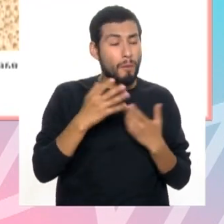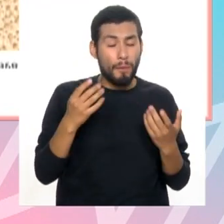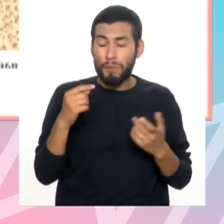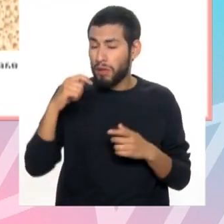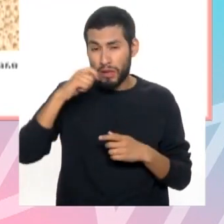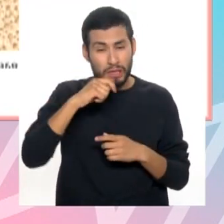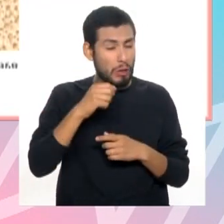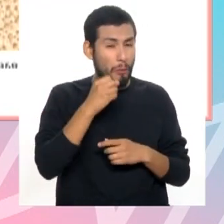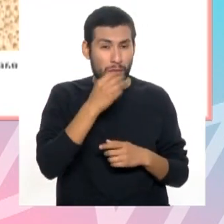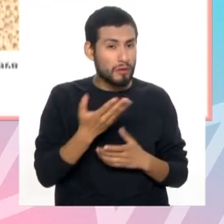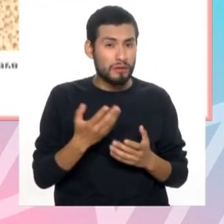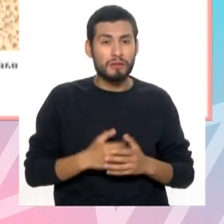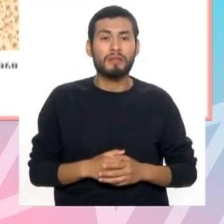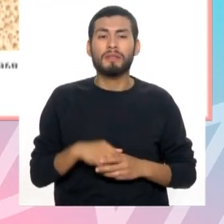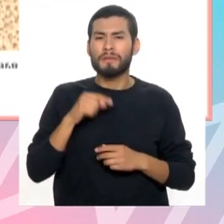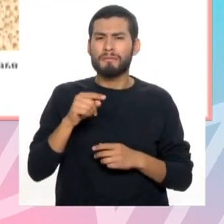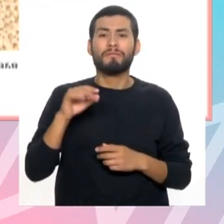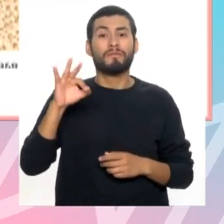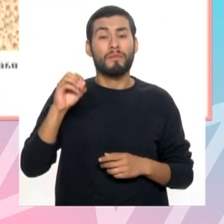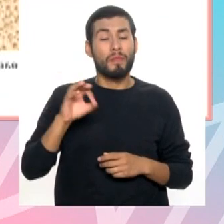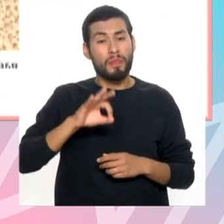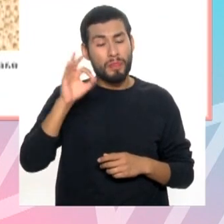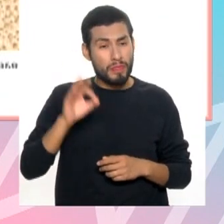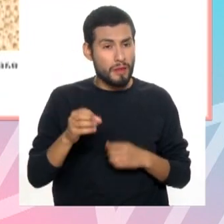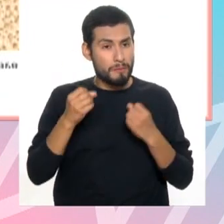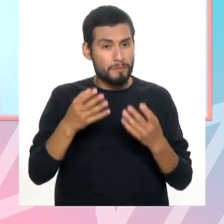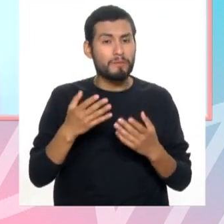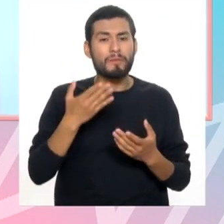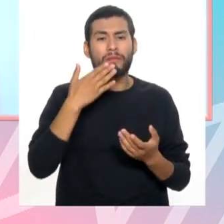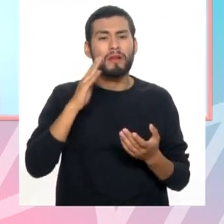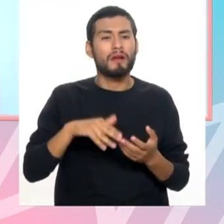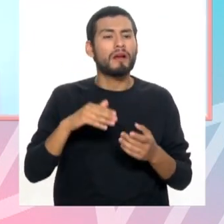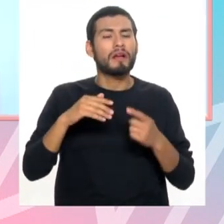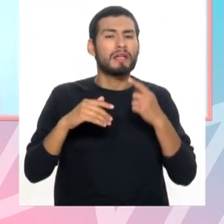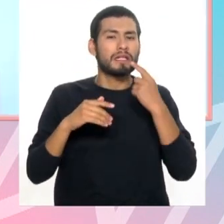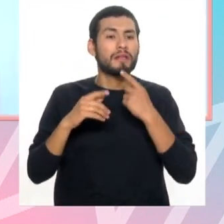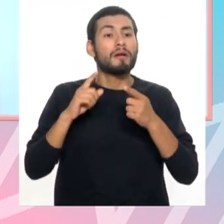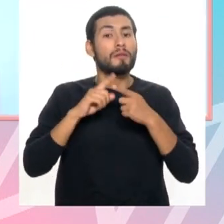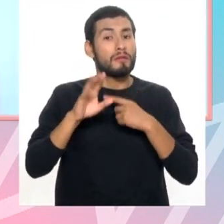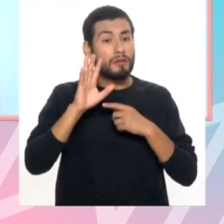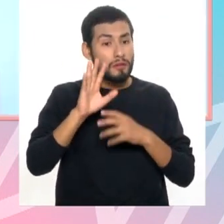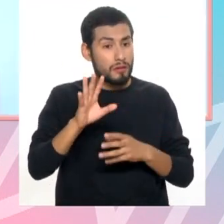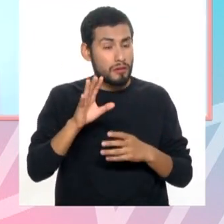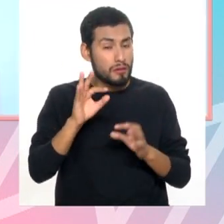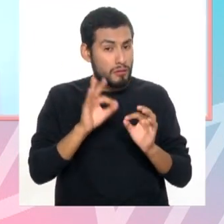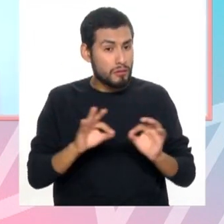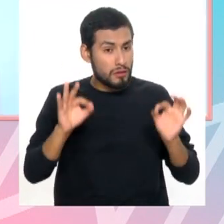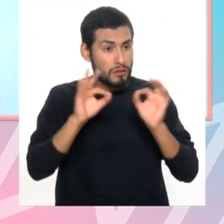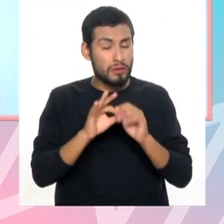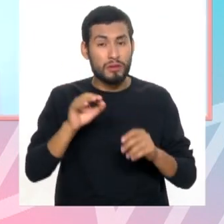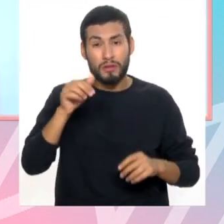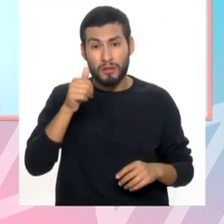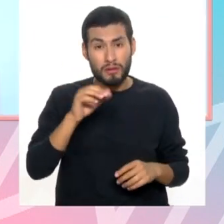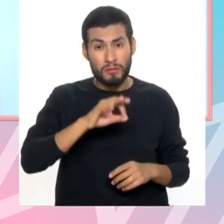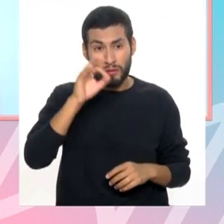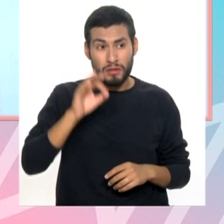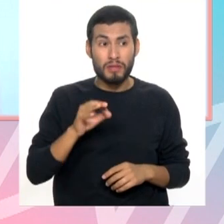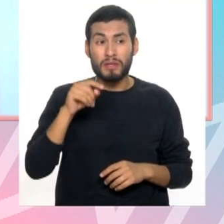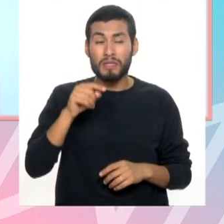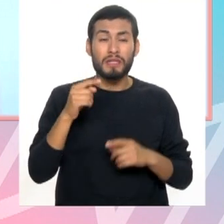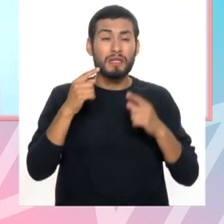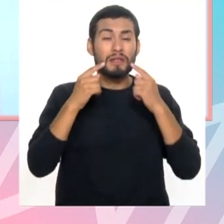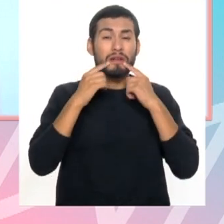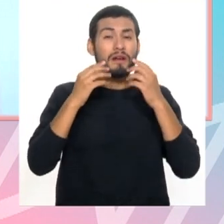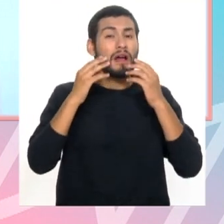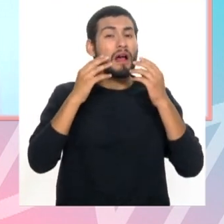cepillando bien. Ese es en el 90% de las causas, una mala higiene. Pero ojo, hay algo importante, doctor. El 10% de la causa del sangrado